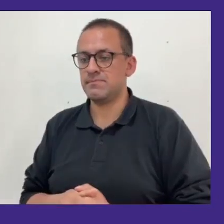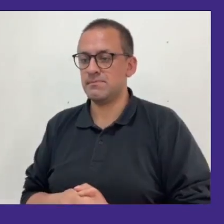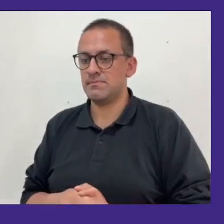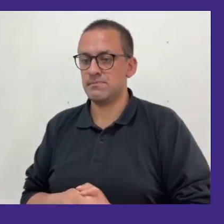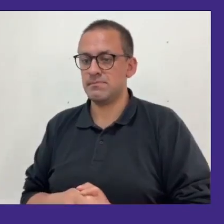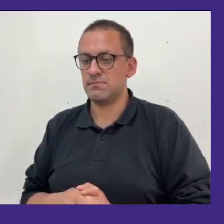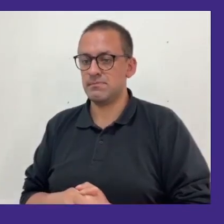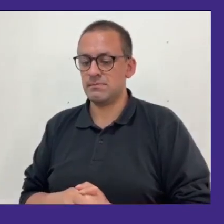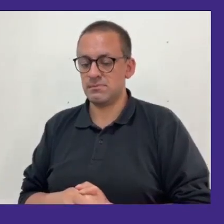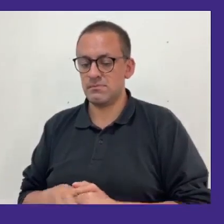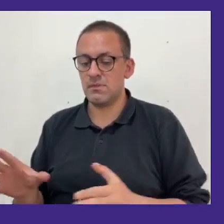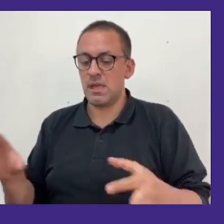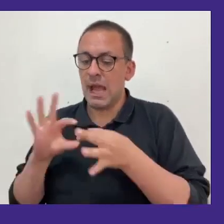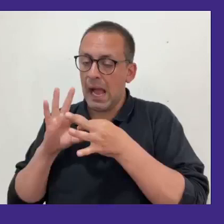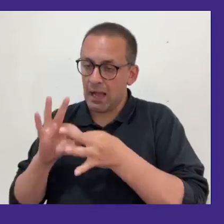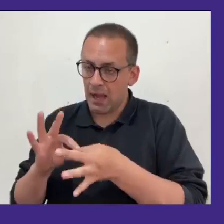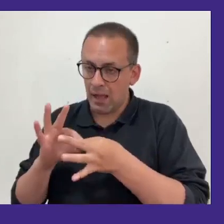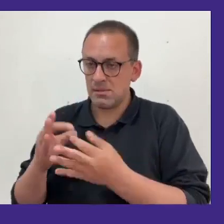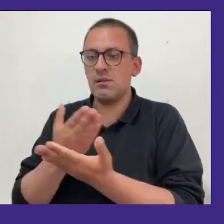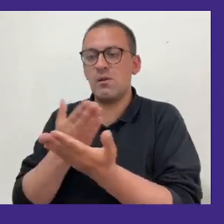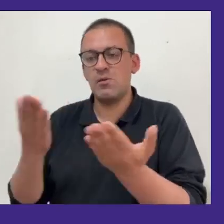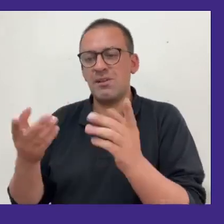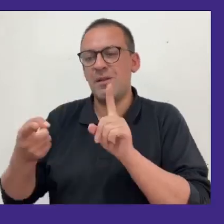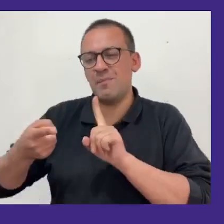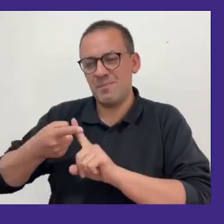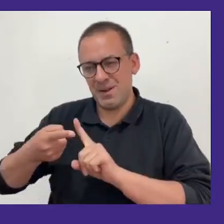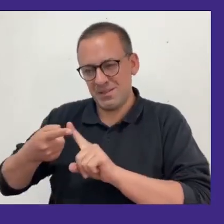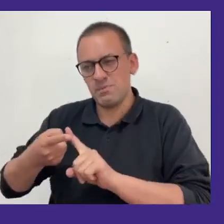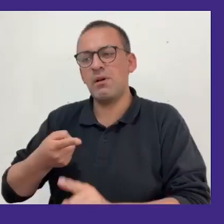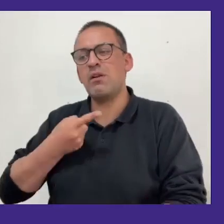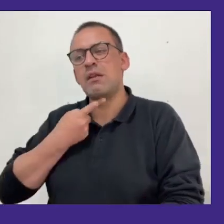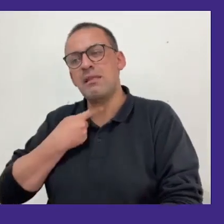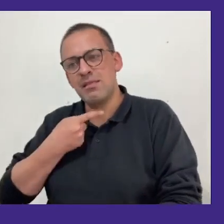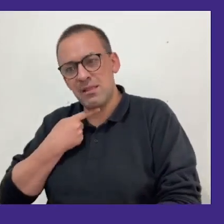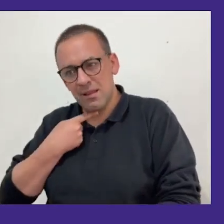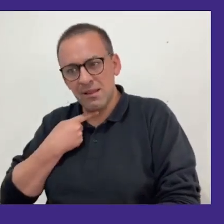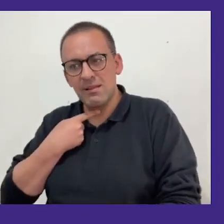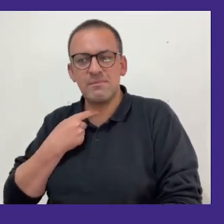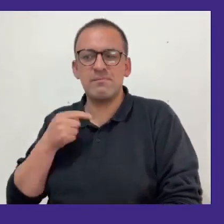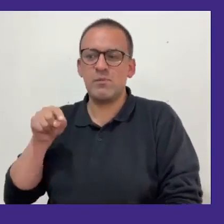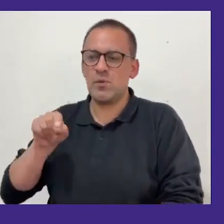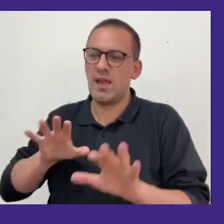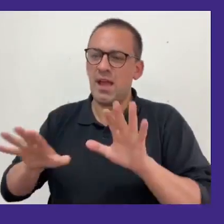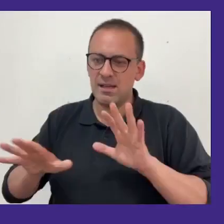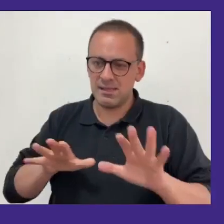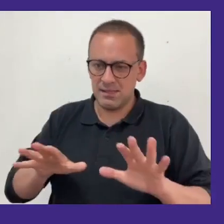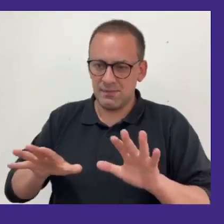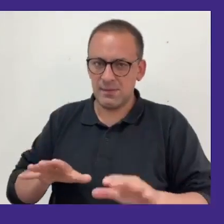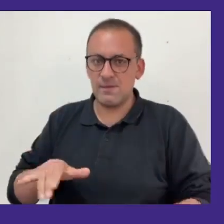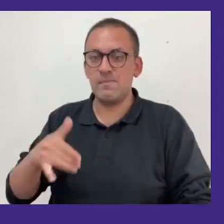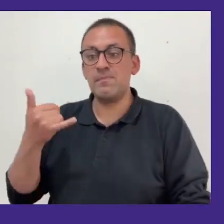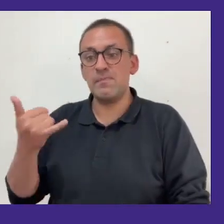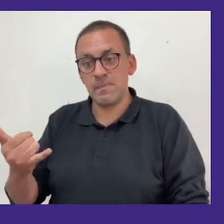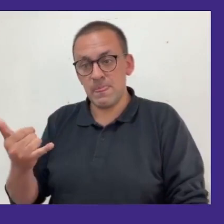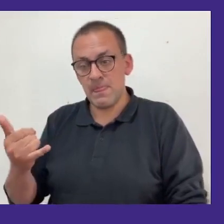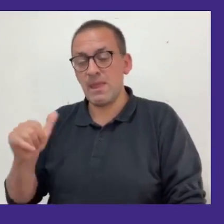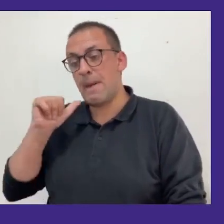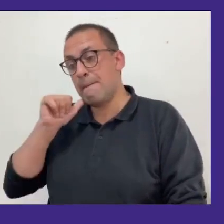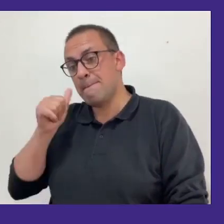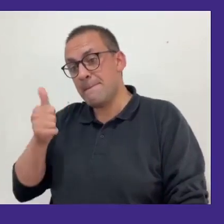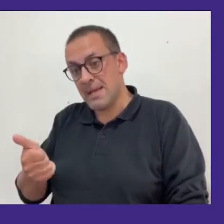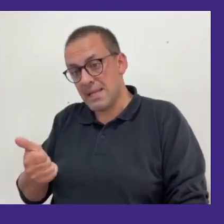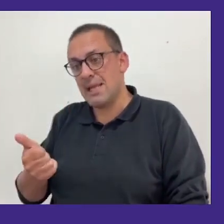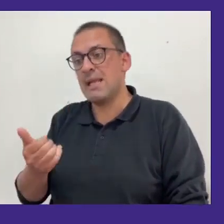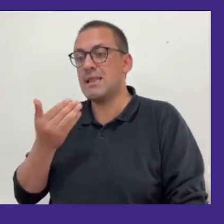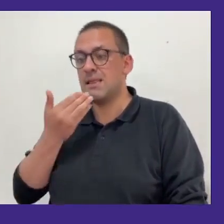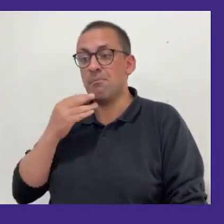así que agradecemos mucho su participación y su interés por participar del encuentro y que han esperado para mañana pero también